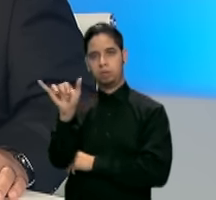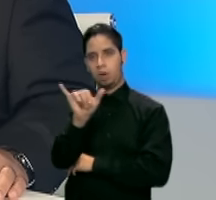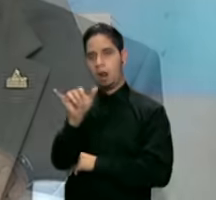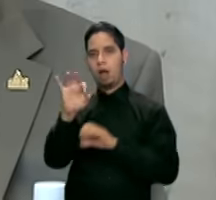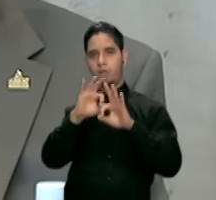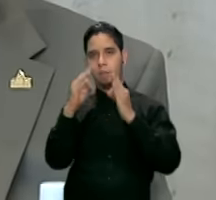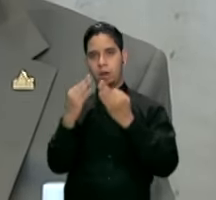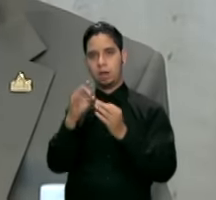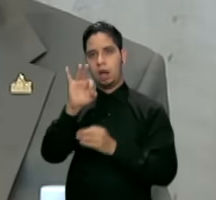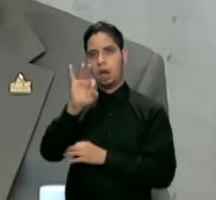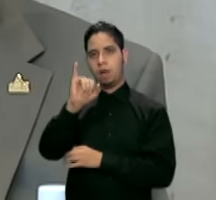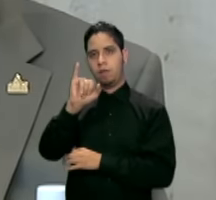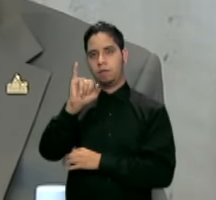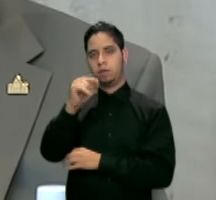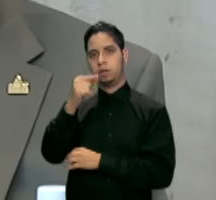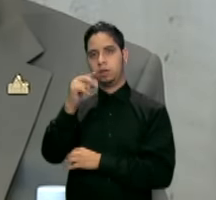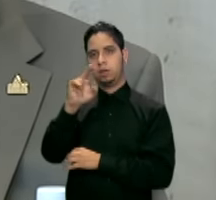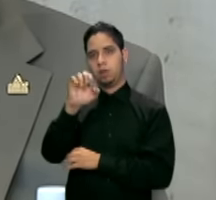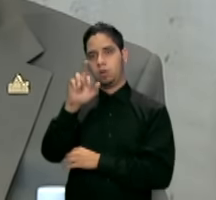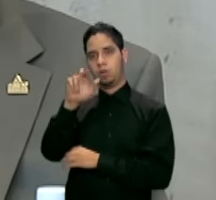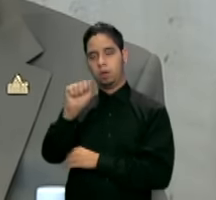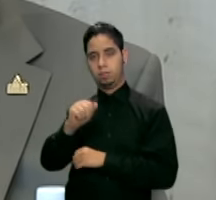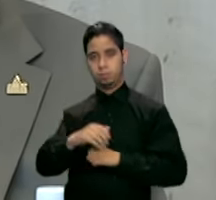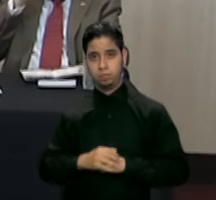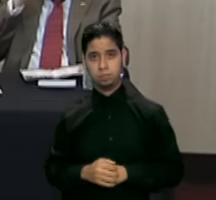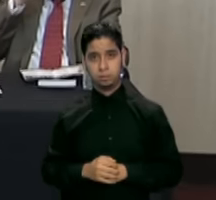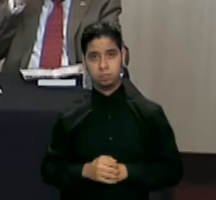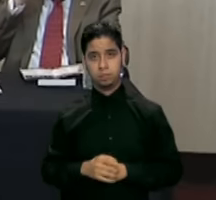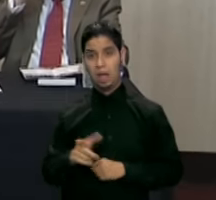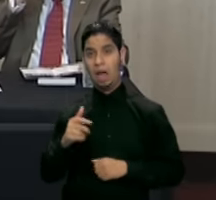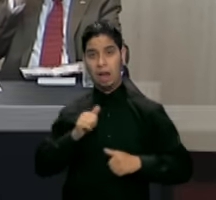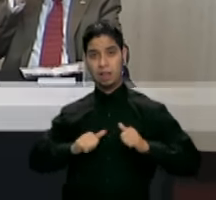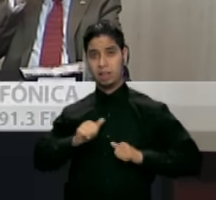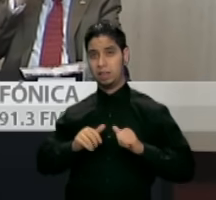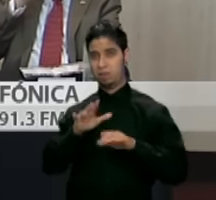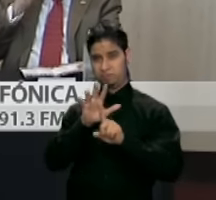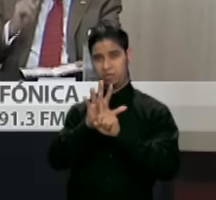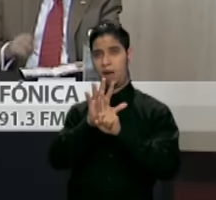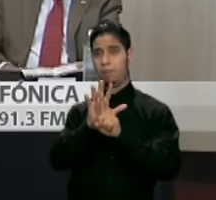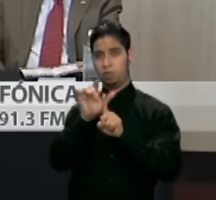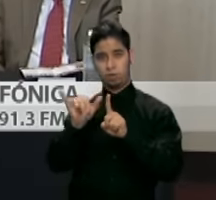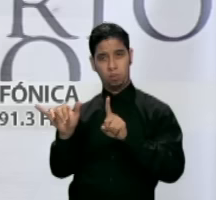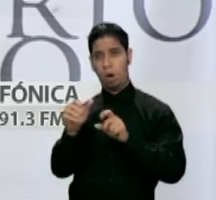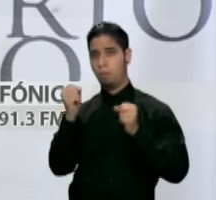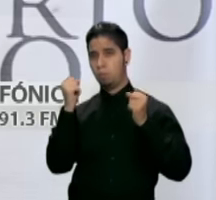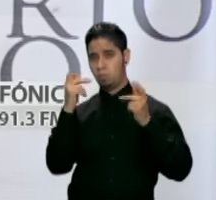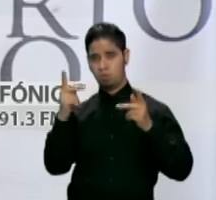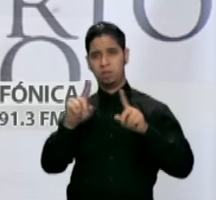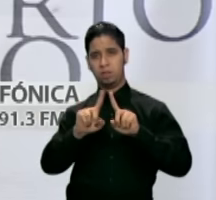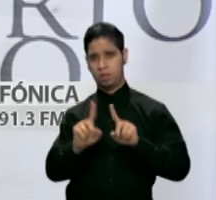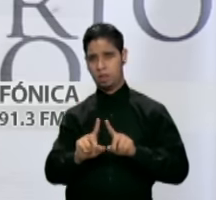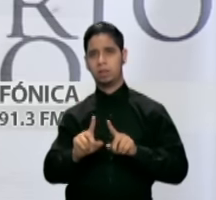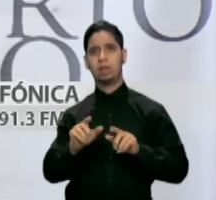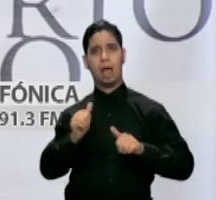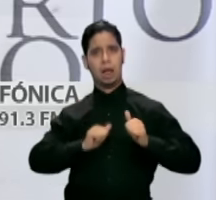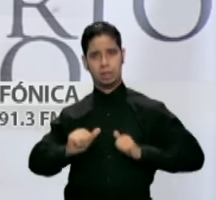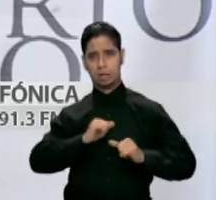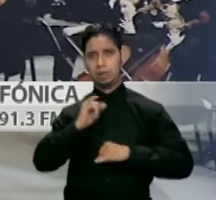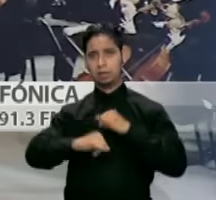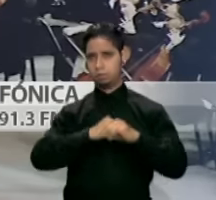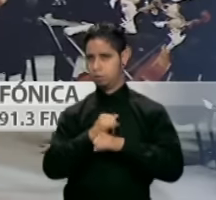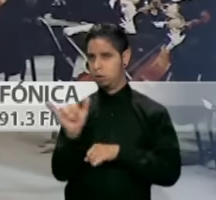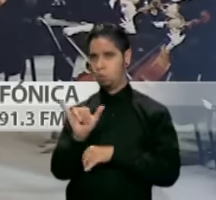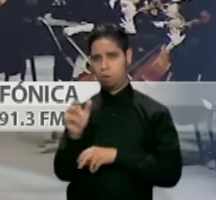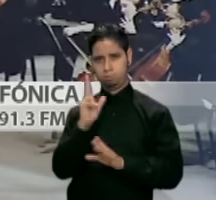La temporada cuenta con artistas invitados de gran prestigio internacional y la participación de distintos artistas nacionales. El curso de la misma